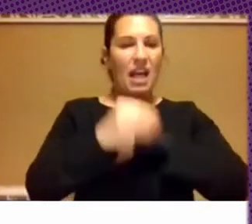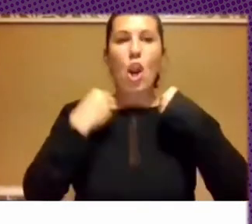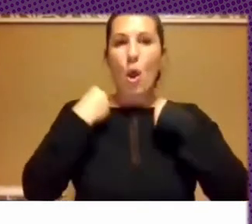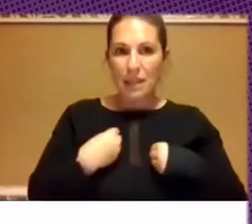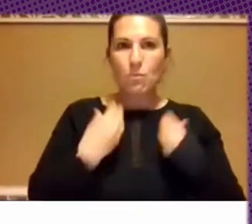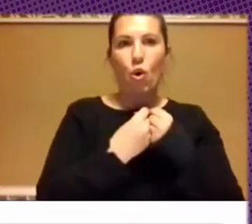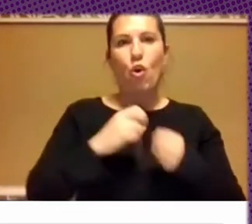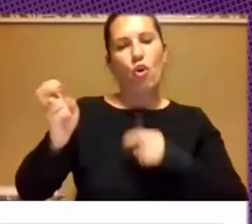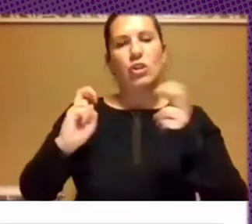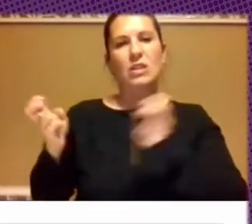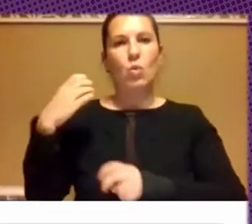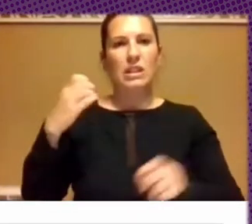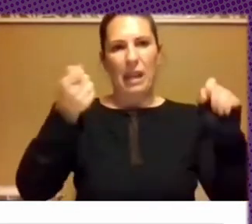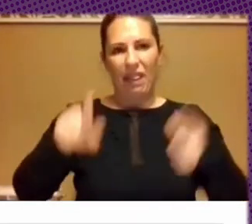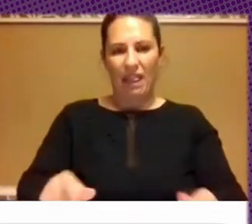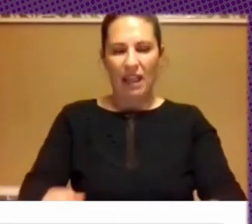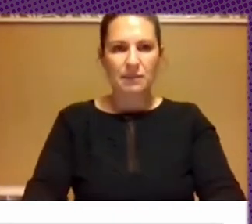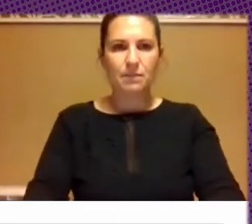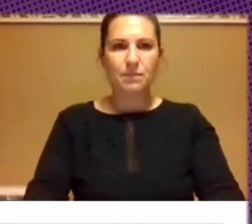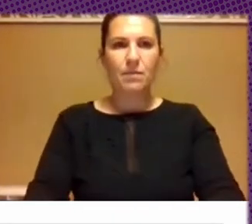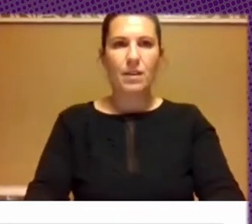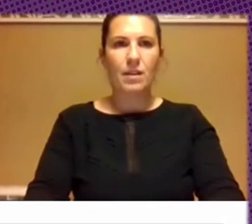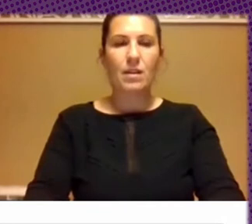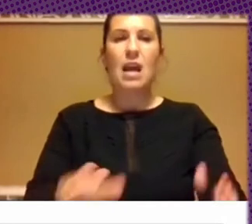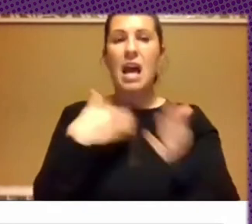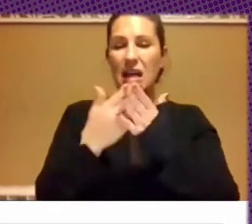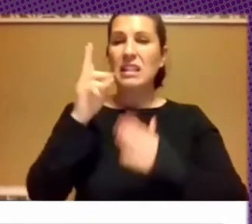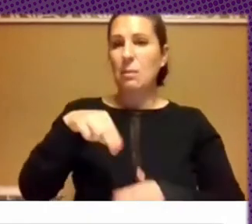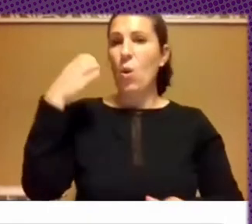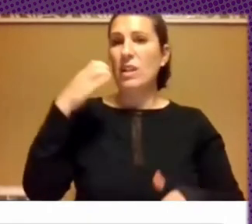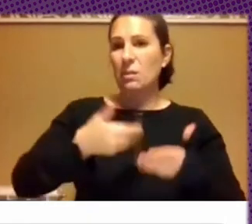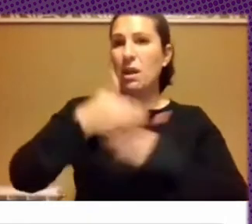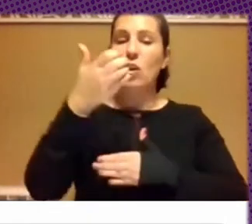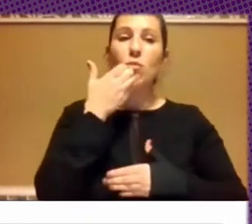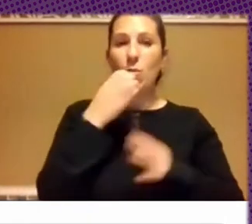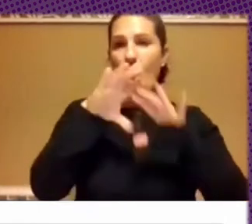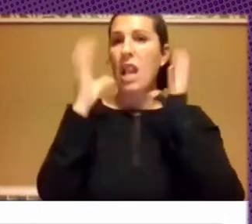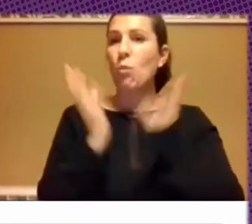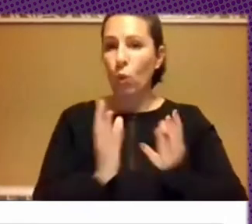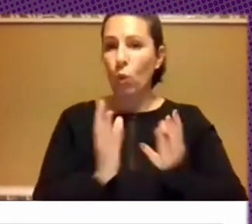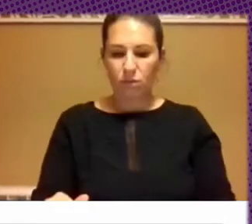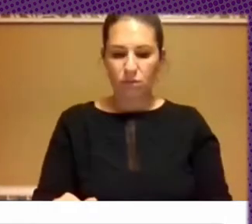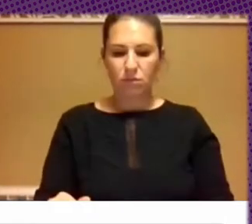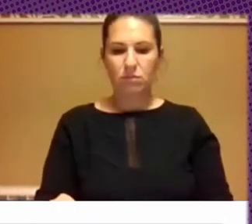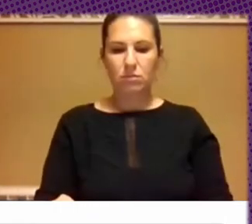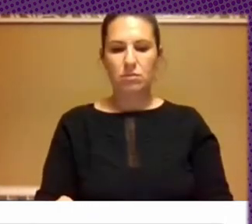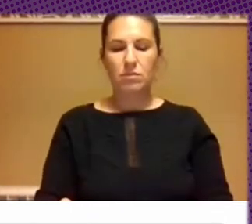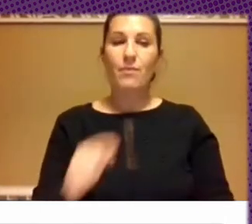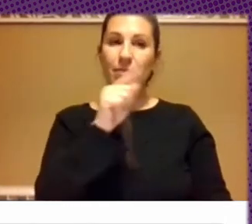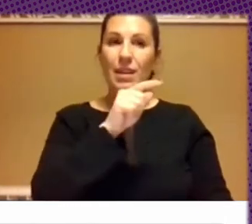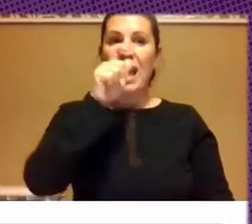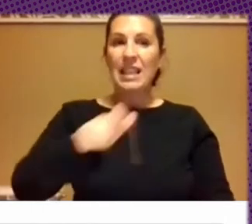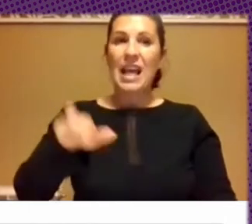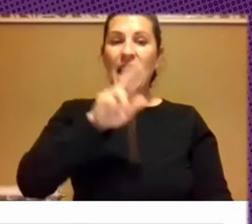cuentas parecidas. Y hasta cuentas de periódicos, en este caso El Mundo, la gente que retuita El